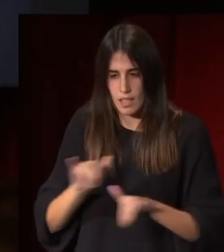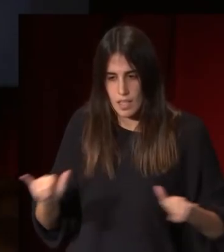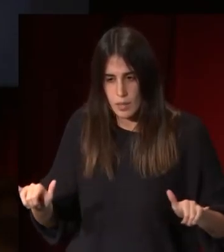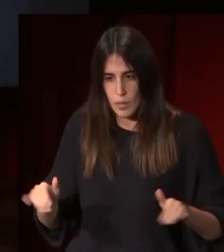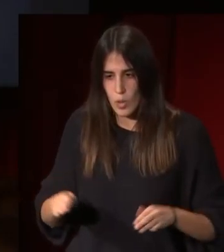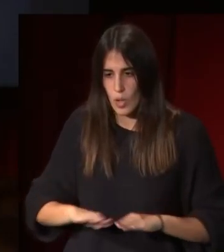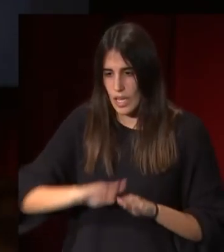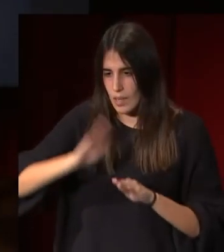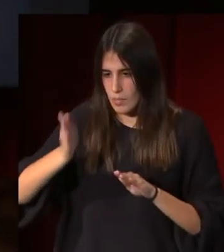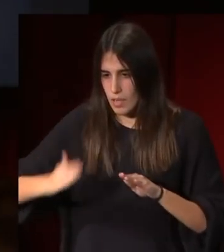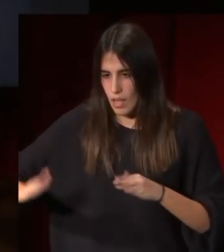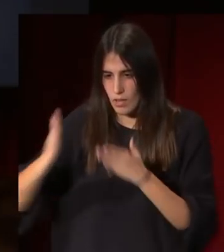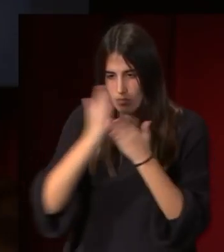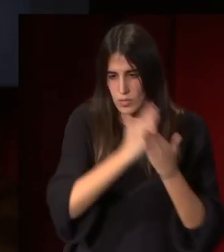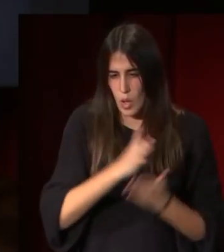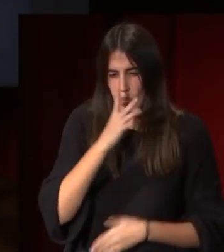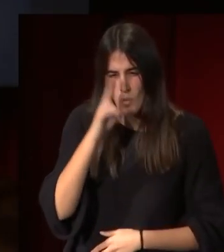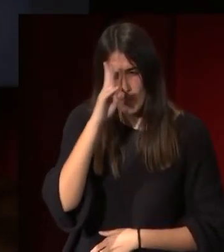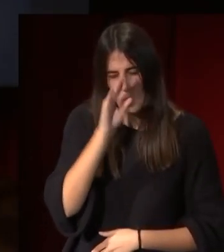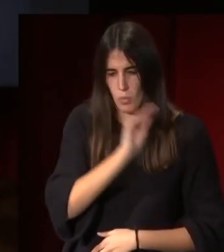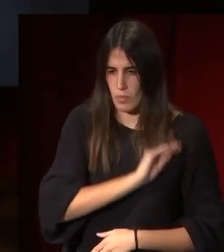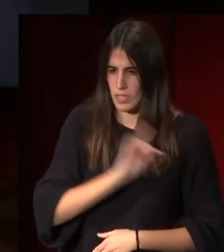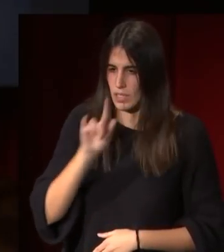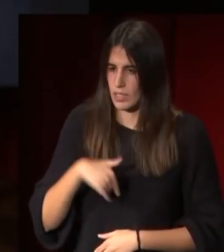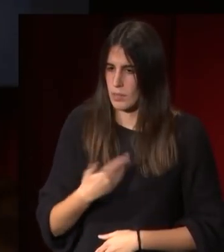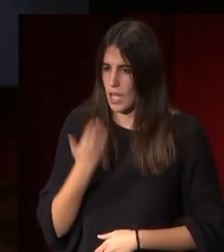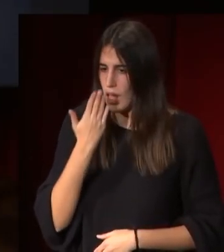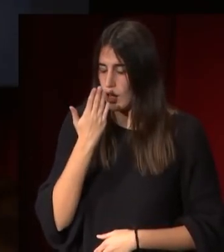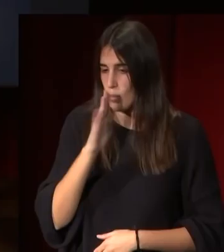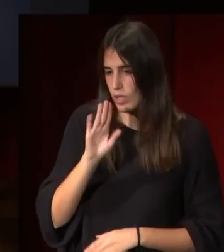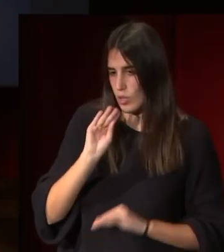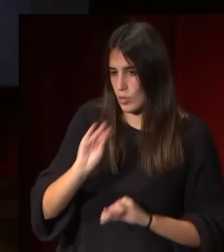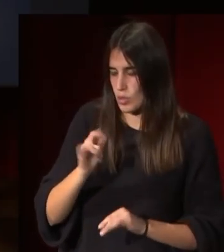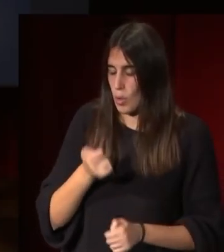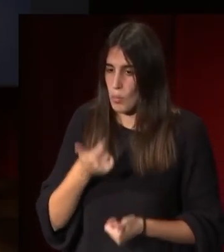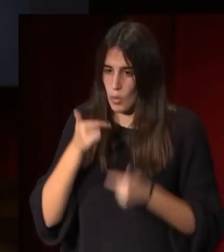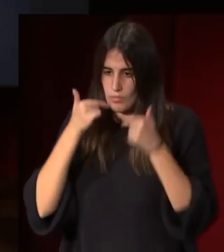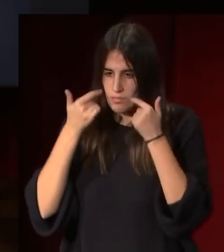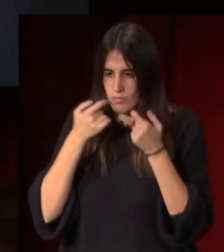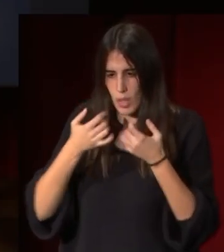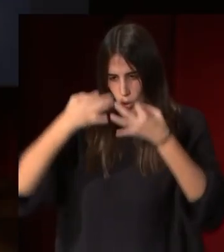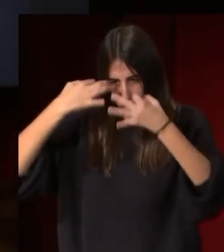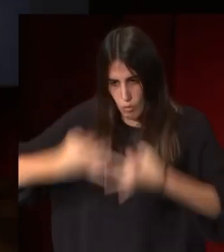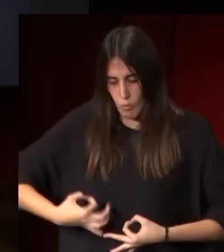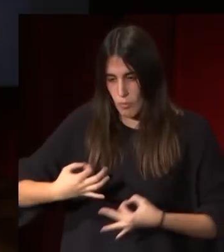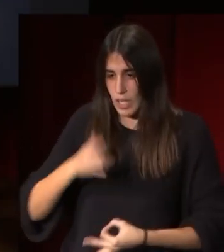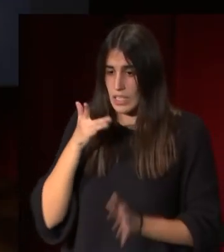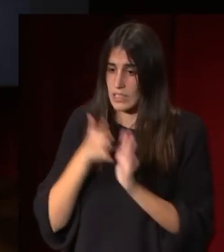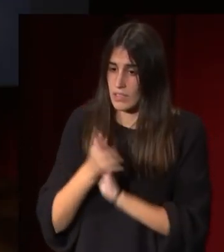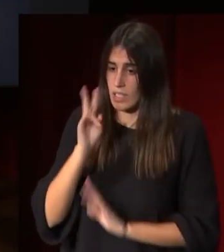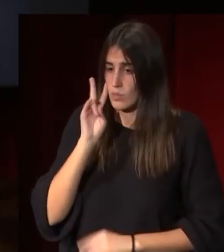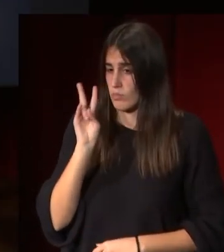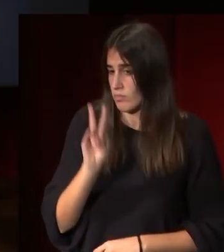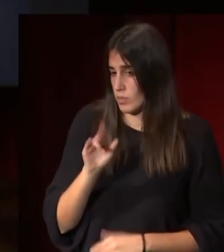de plegados que tanto le preocupa esa actitud algo distendida pero muy formal es una visión moderna del